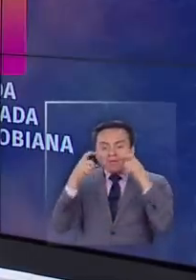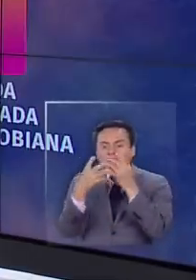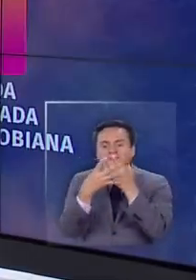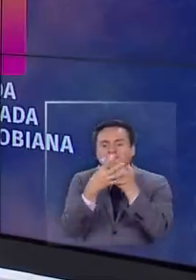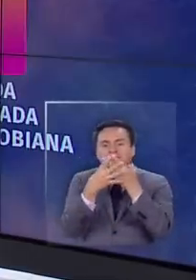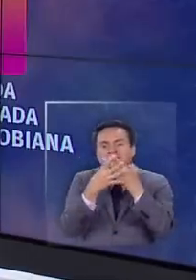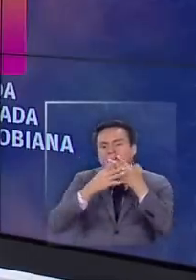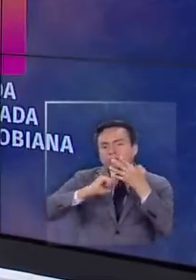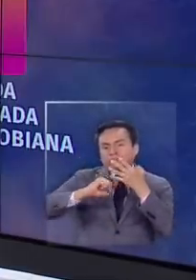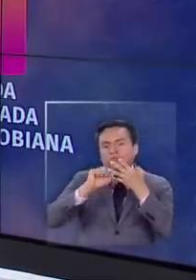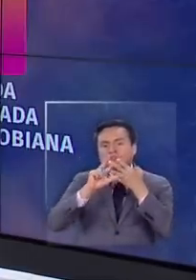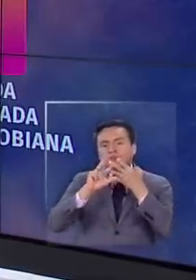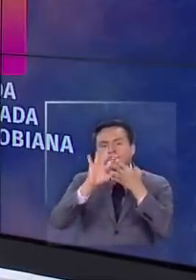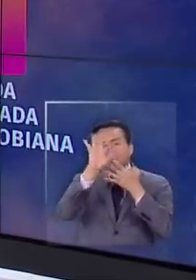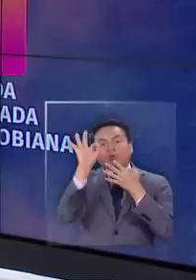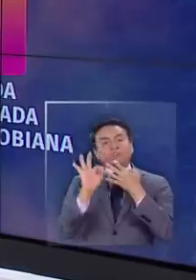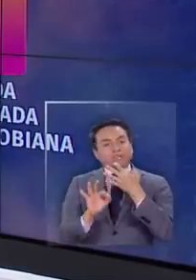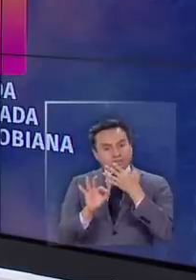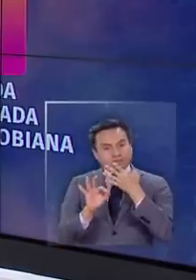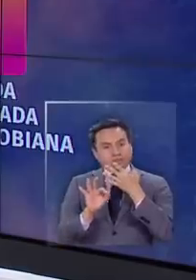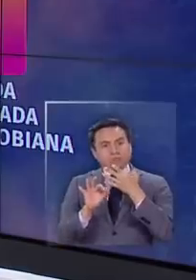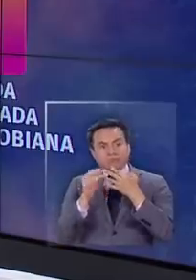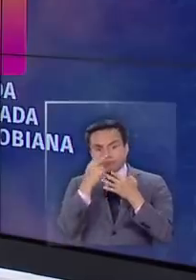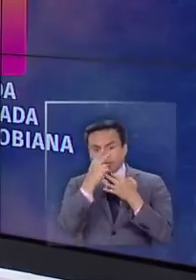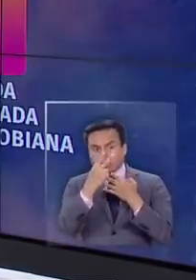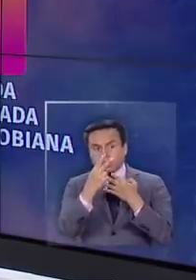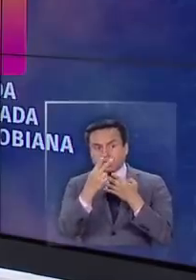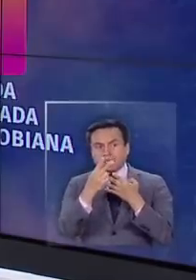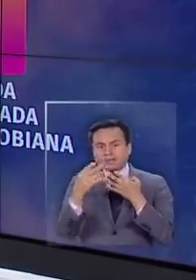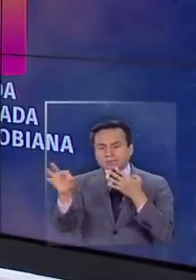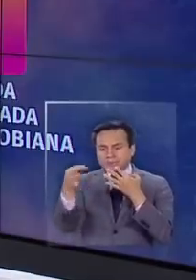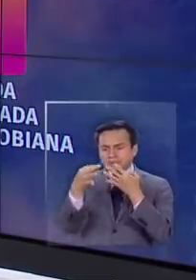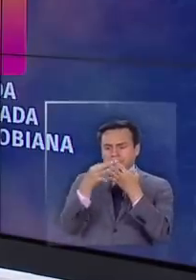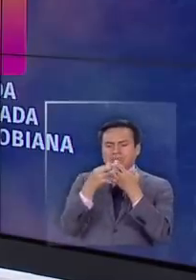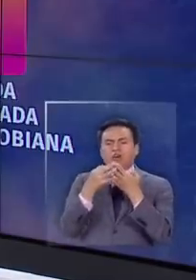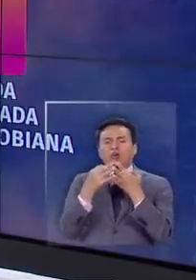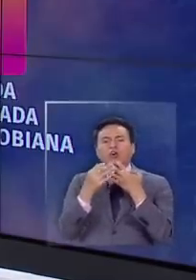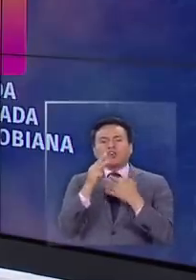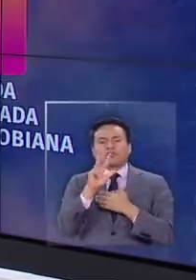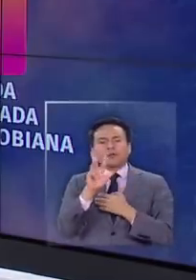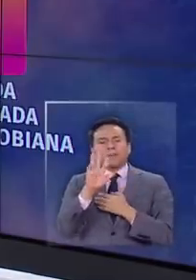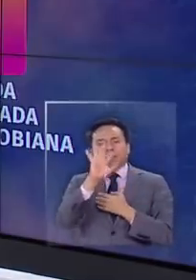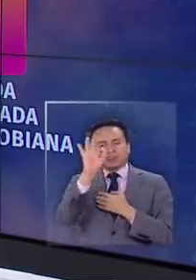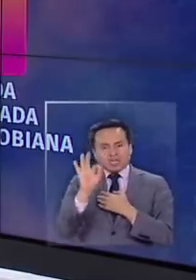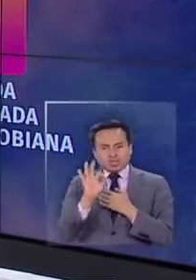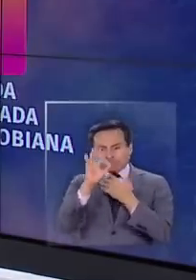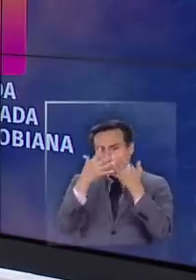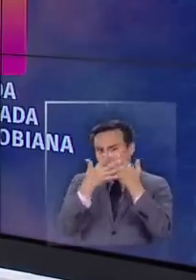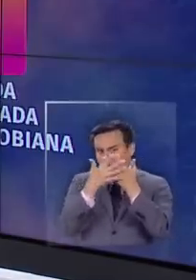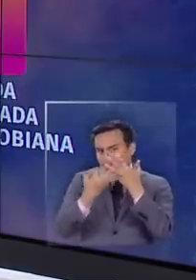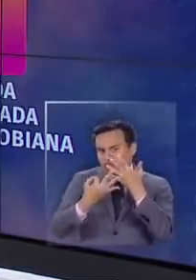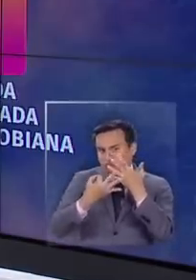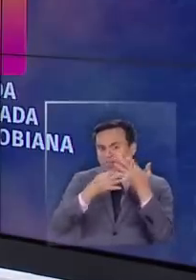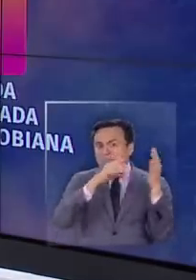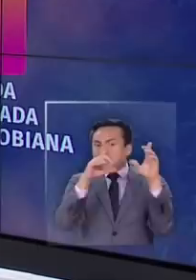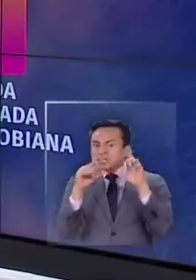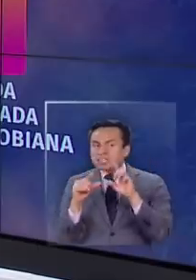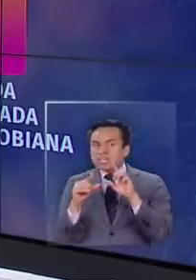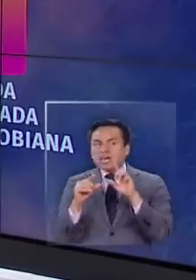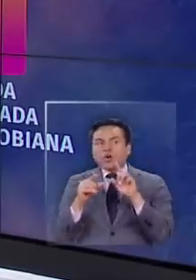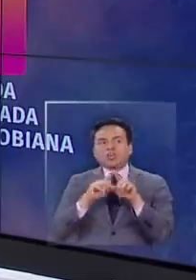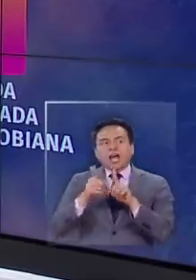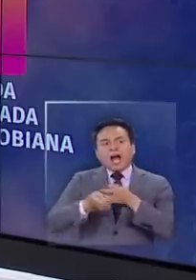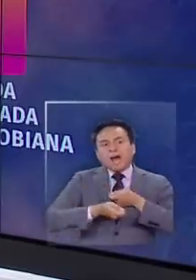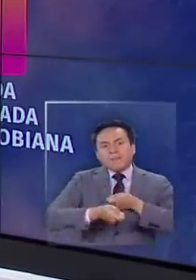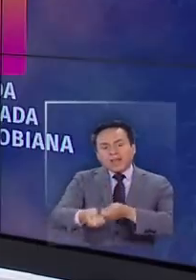el 89% de estas partículas. 89%. Le siguen las bolsas de la